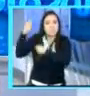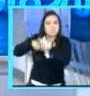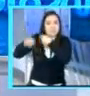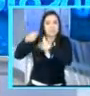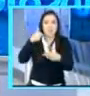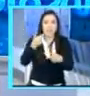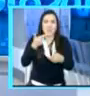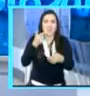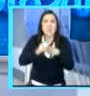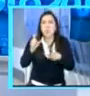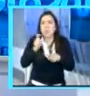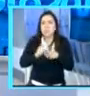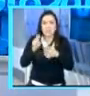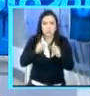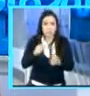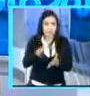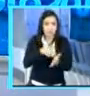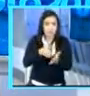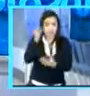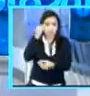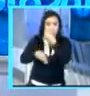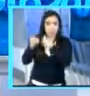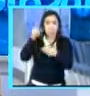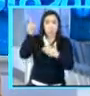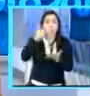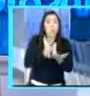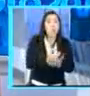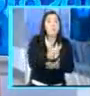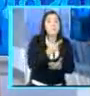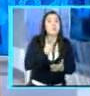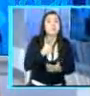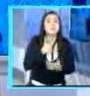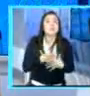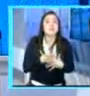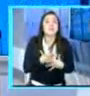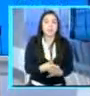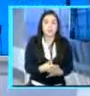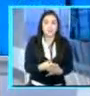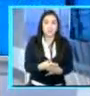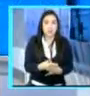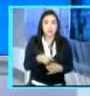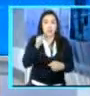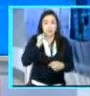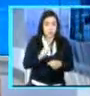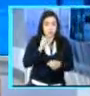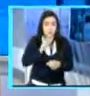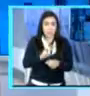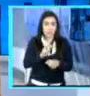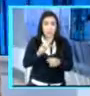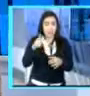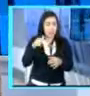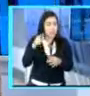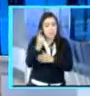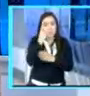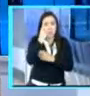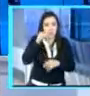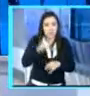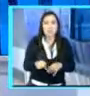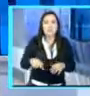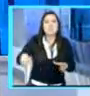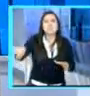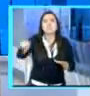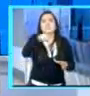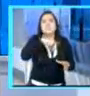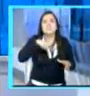en uno o dos puntos del PIB, lo cual va a permitir tener recursos para desarrollar políticas públicas. Pero lo más importante para